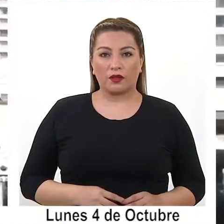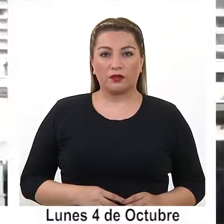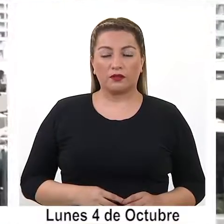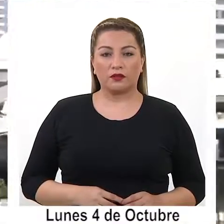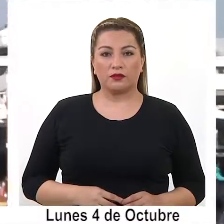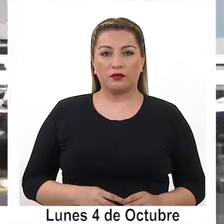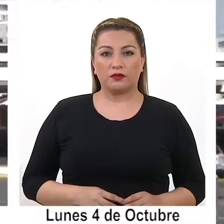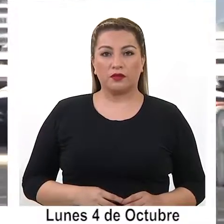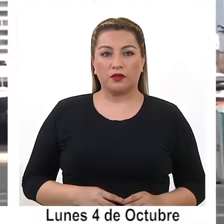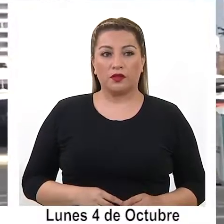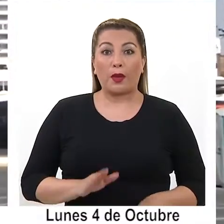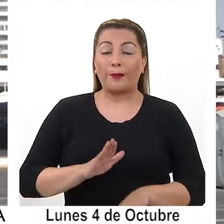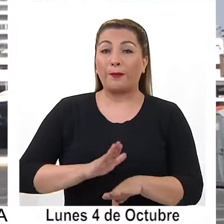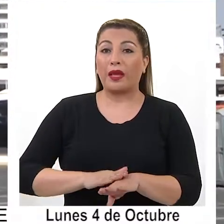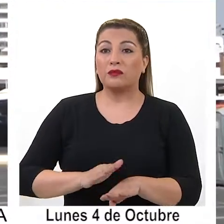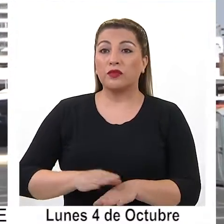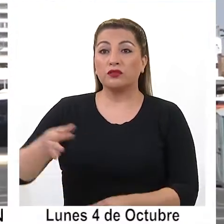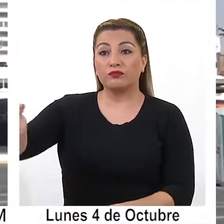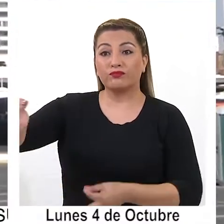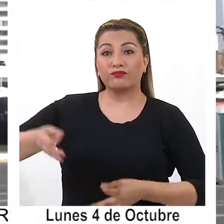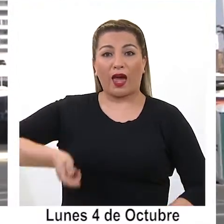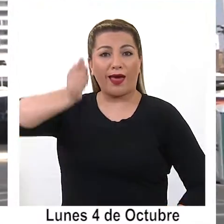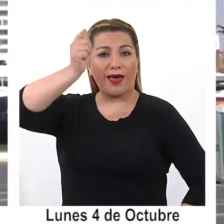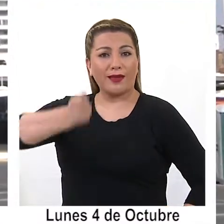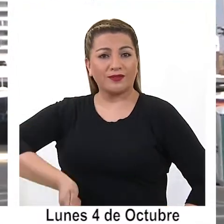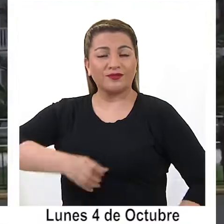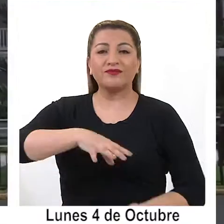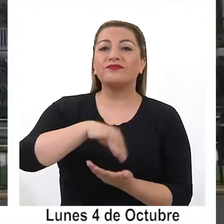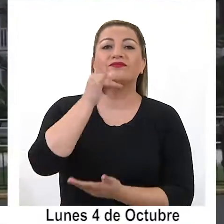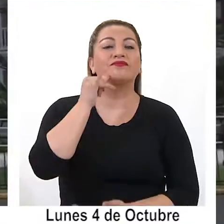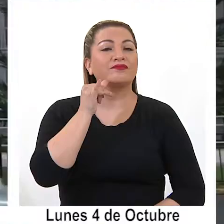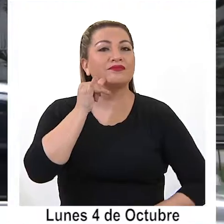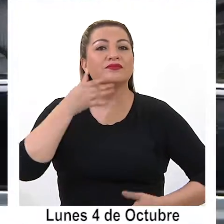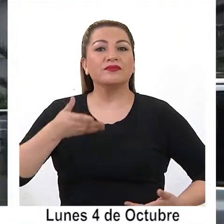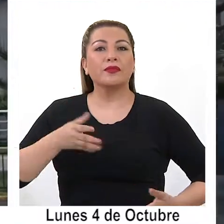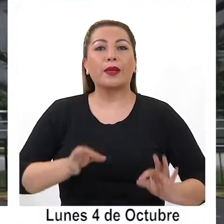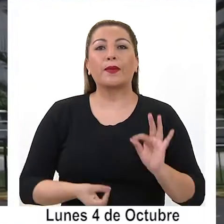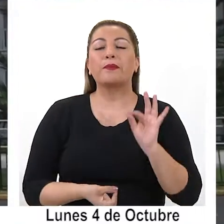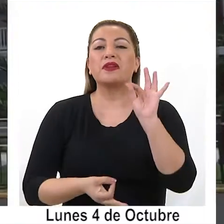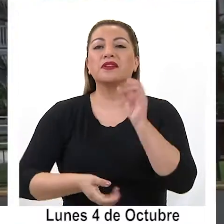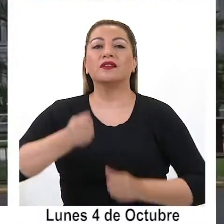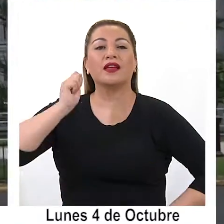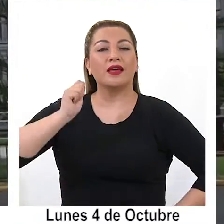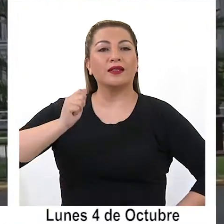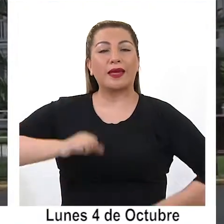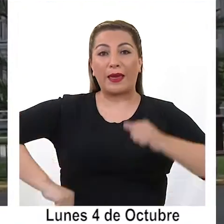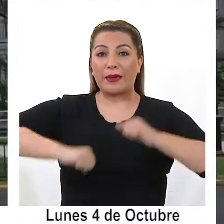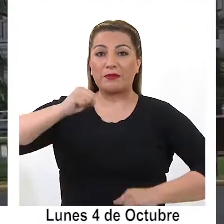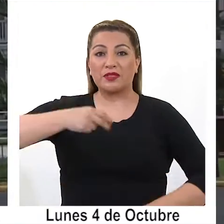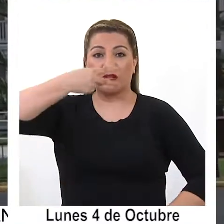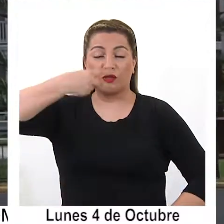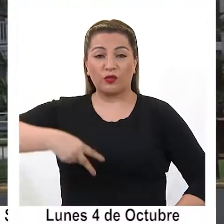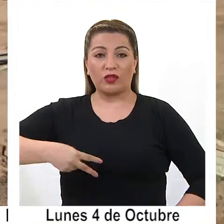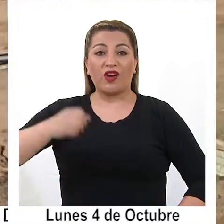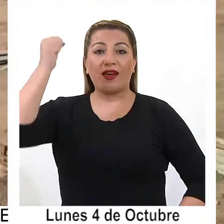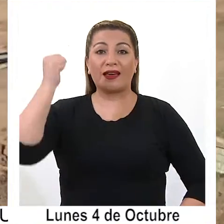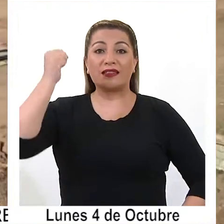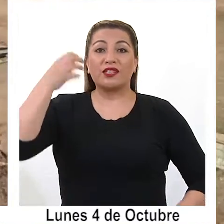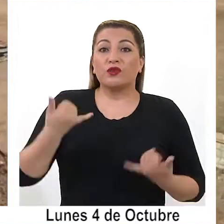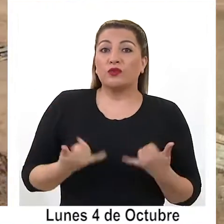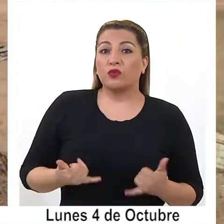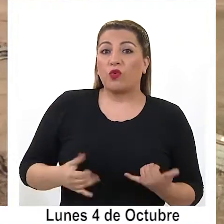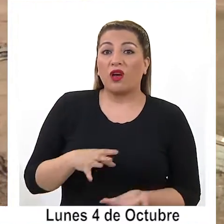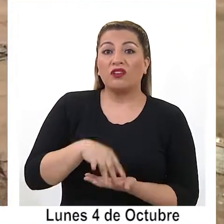Un recurso de protección ante la Corte de Apelaciones de nuestra ciudad presentó la empresa dueña del Casino de Juegos de Iquique